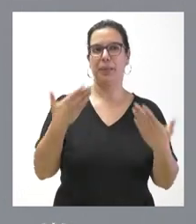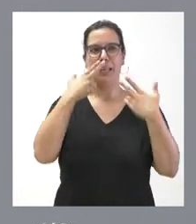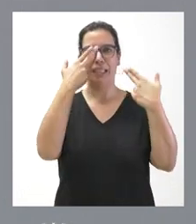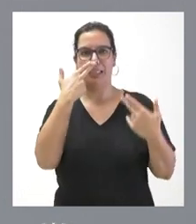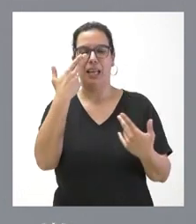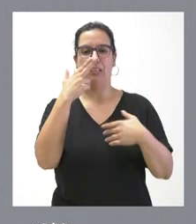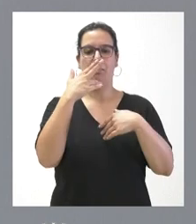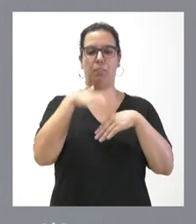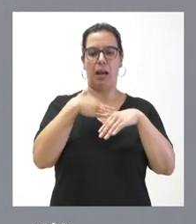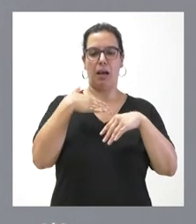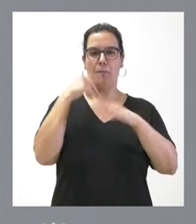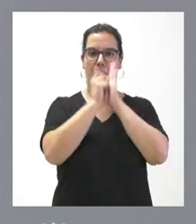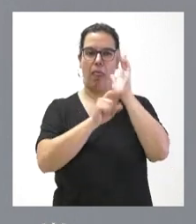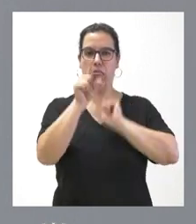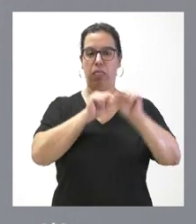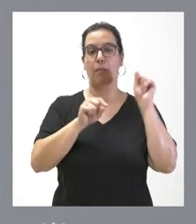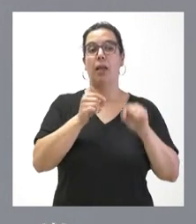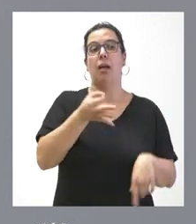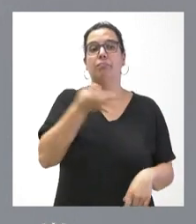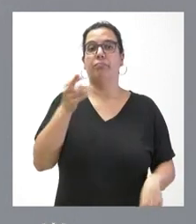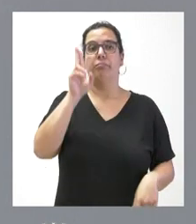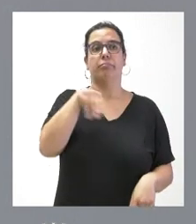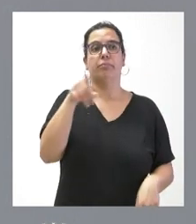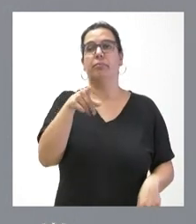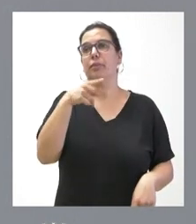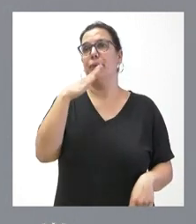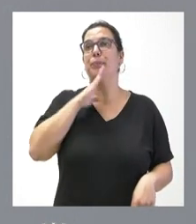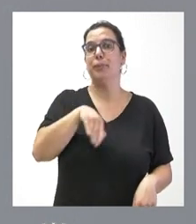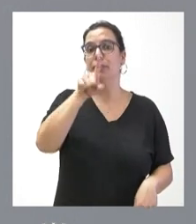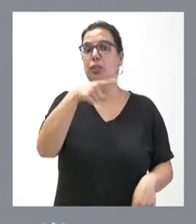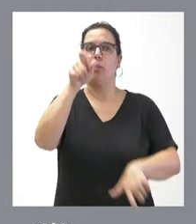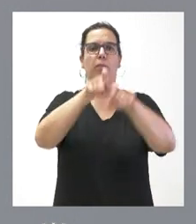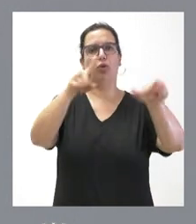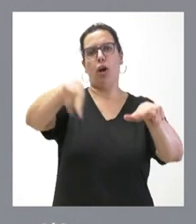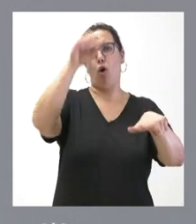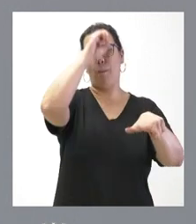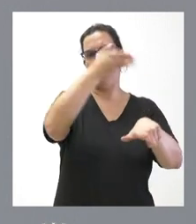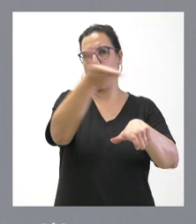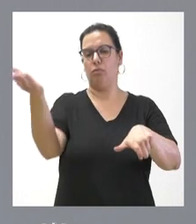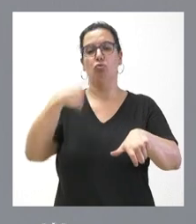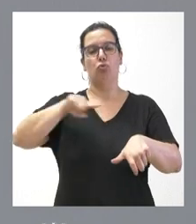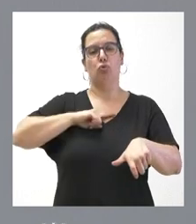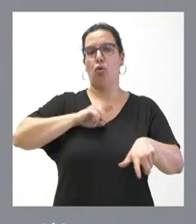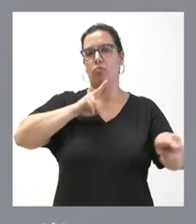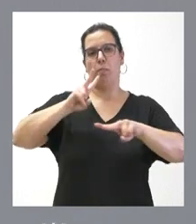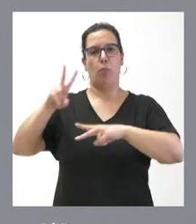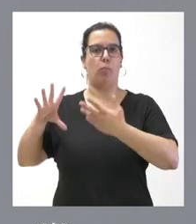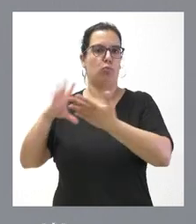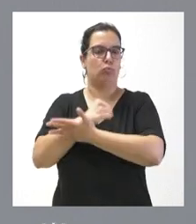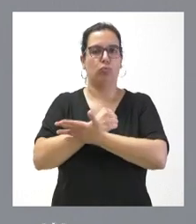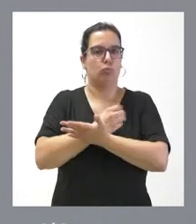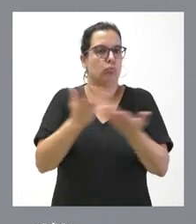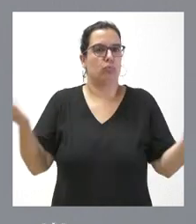acierto o no de las medidas dejamos que sean las personas de Castilla y León quienes lo puedan valorar. Nosotros estamos aquí para dar respuesta a las